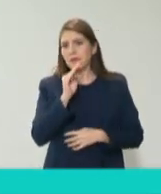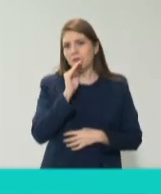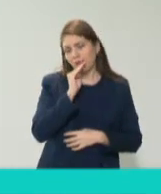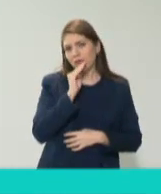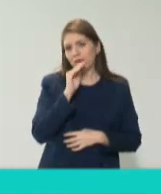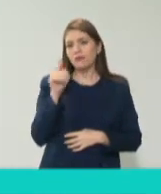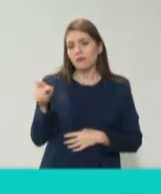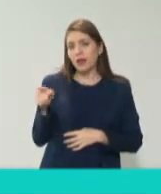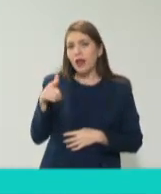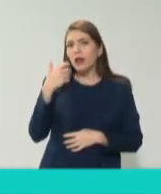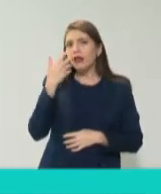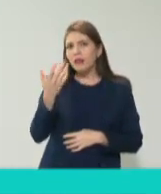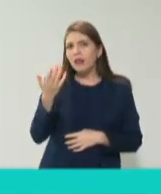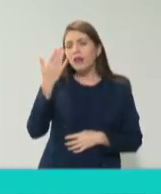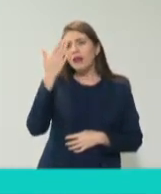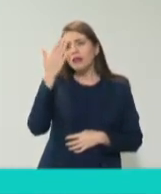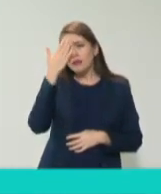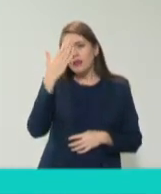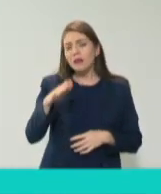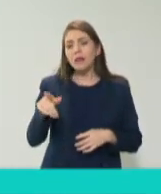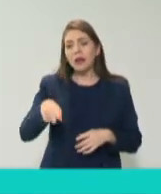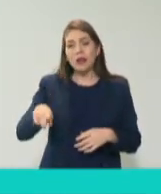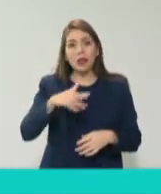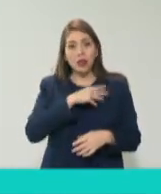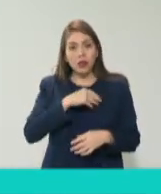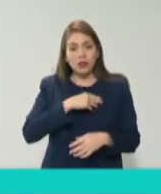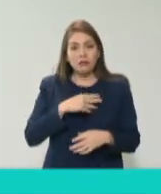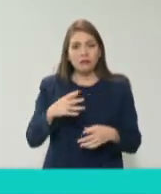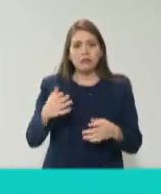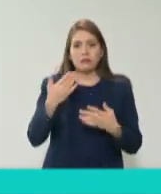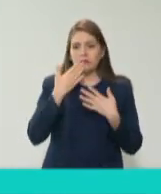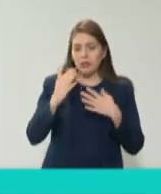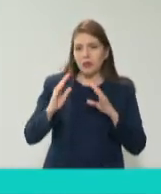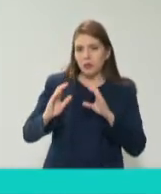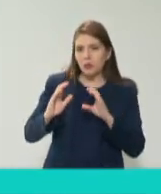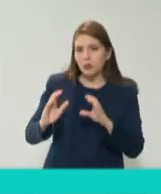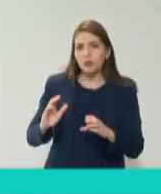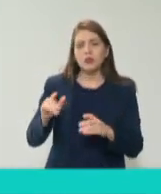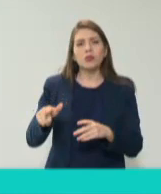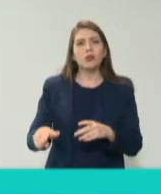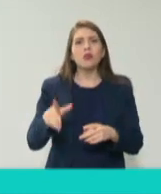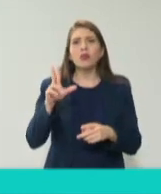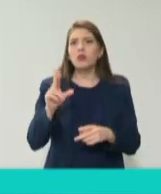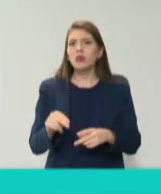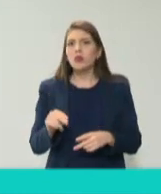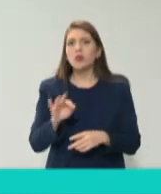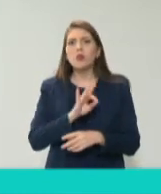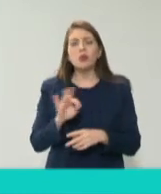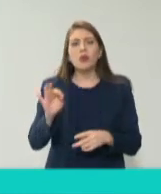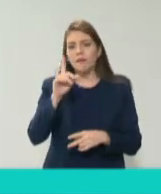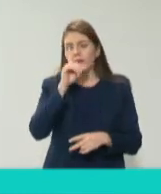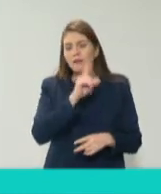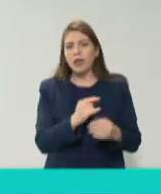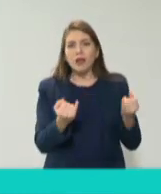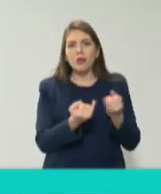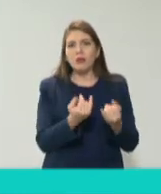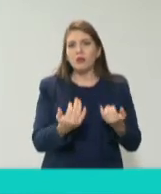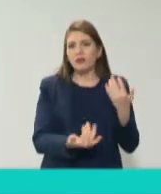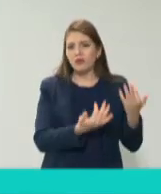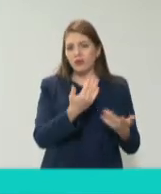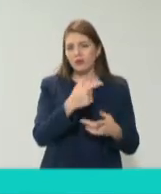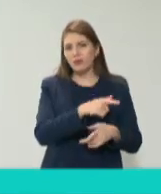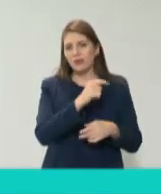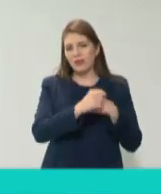papás ellos quieren saber que sus hijos estén bien que sus hijos no sean víctimas de una tragedia como la que sucedió en 2009